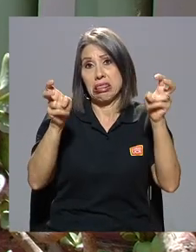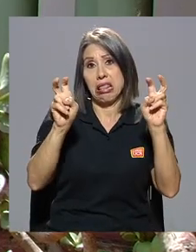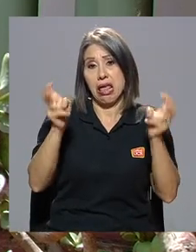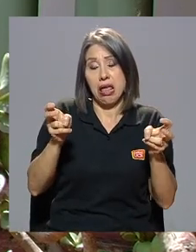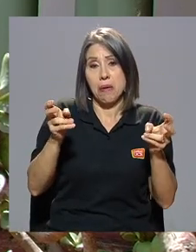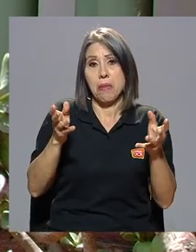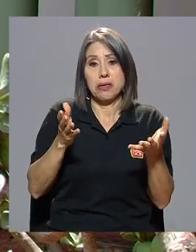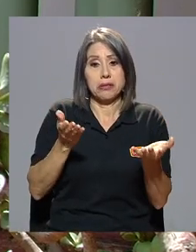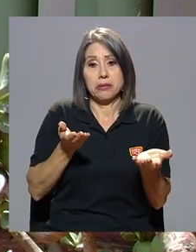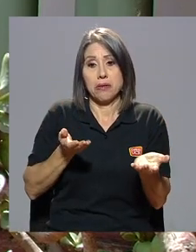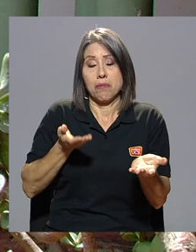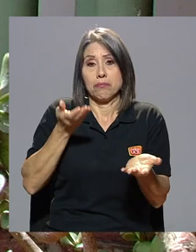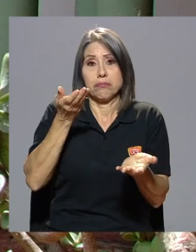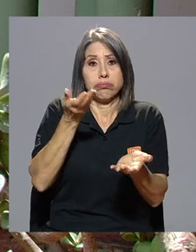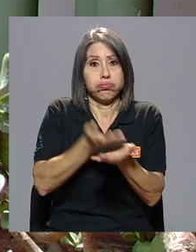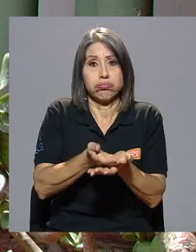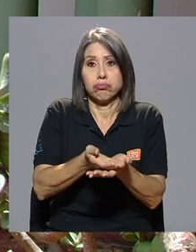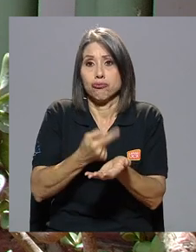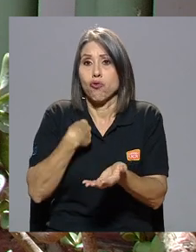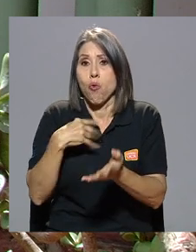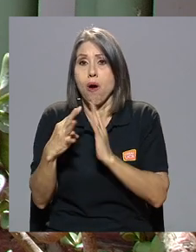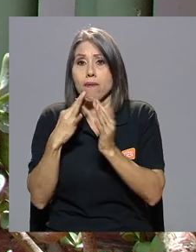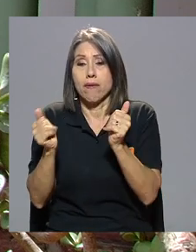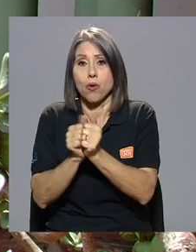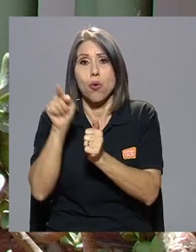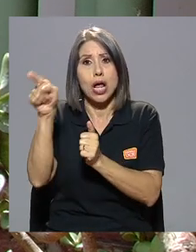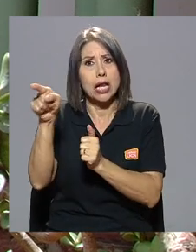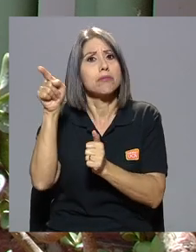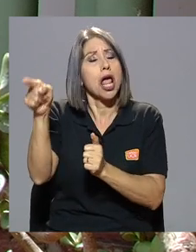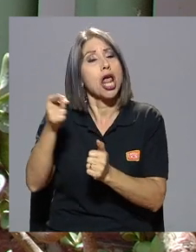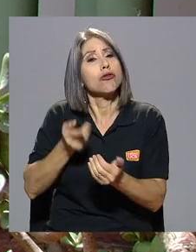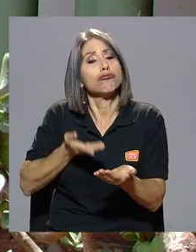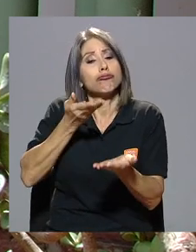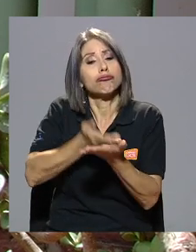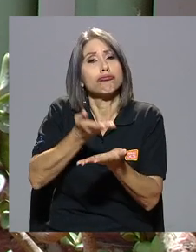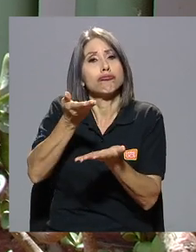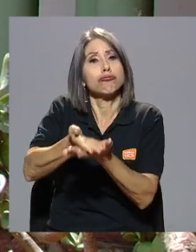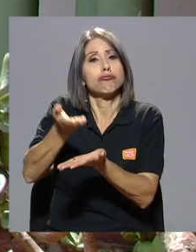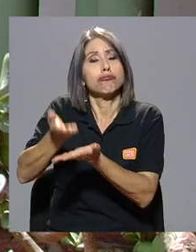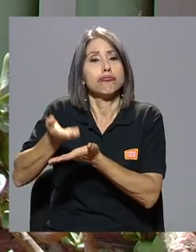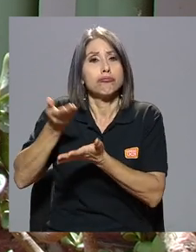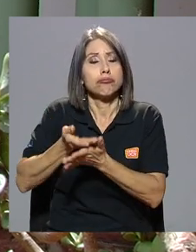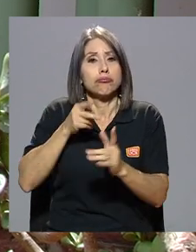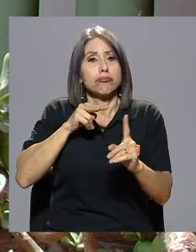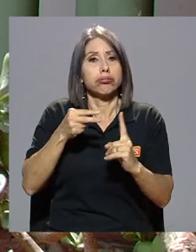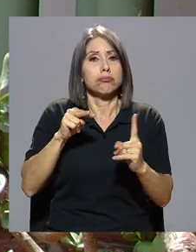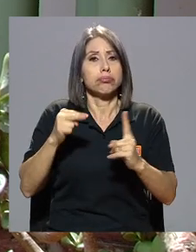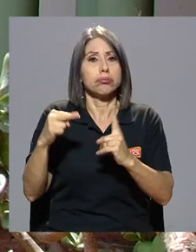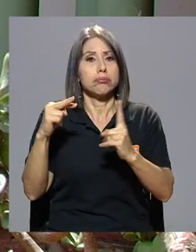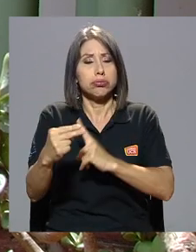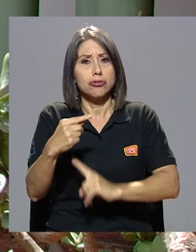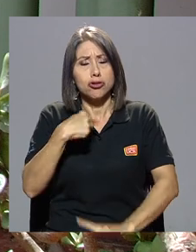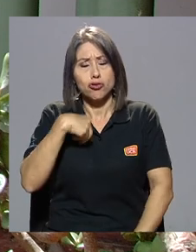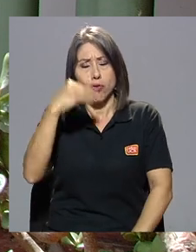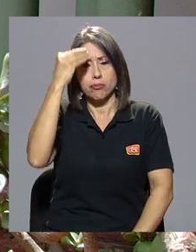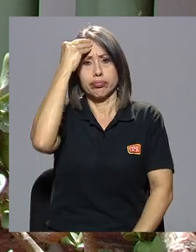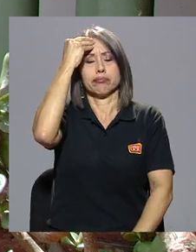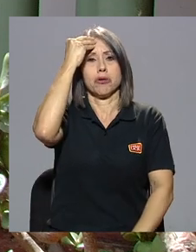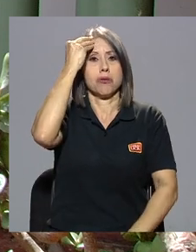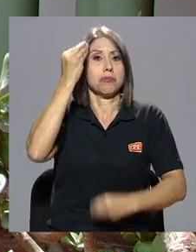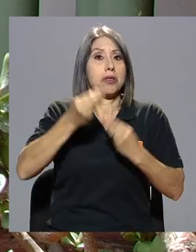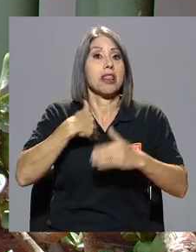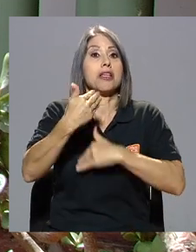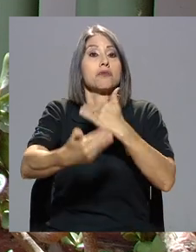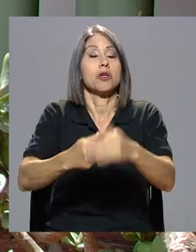a dar o se presentaban, yo los conversaba con él y él me daba sus puntos de vista y yo los procesaba